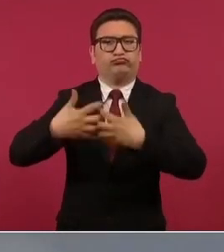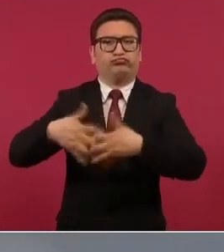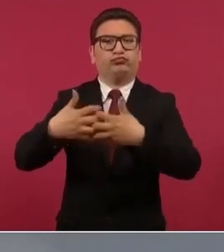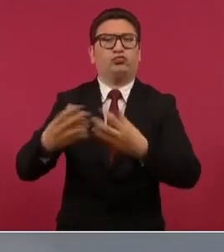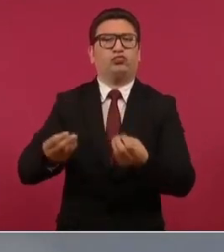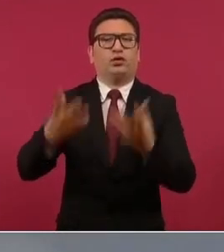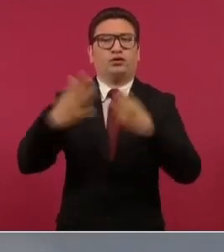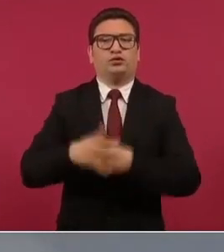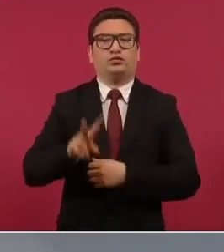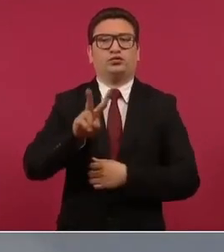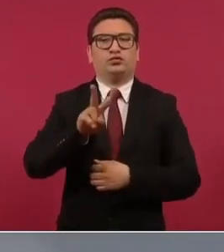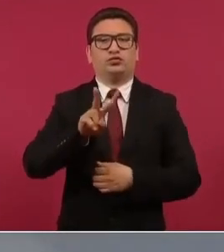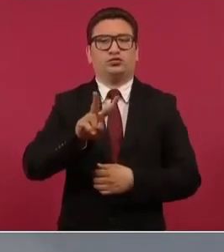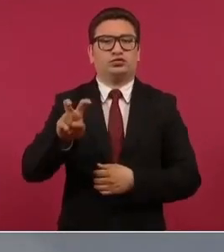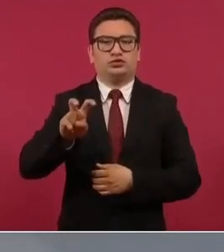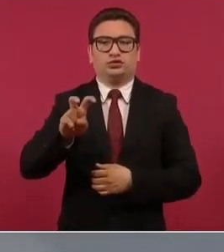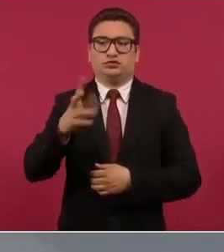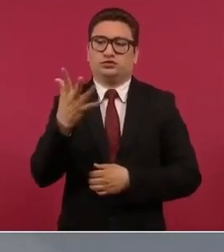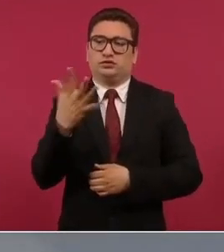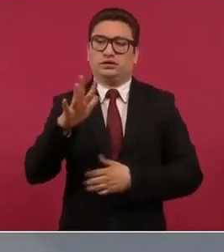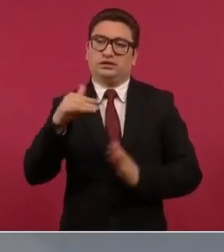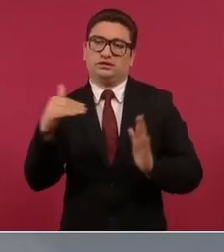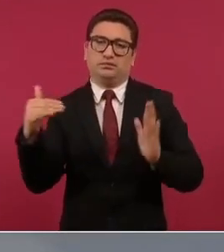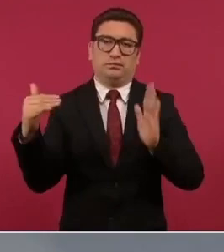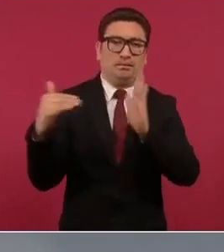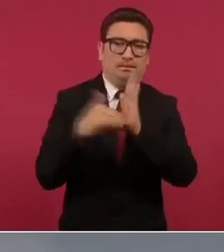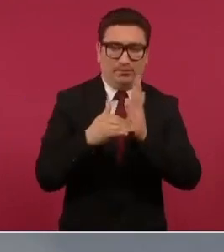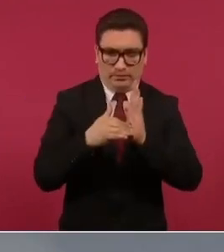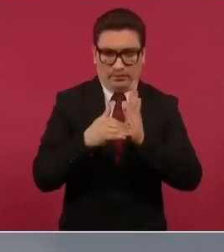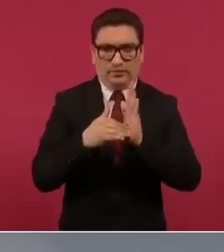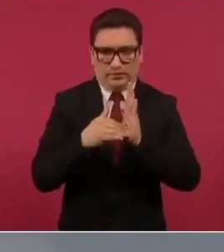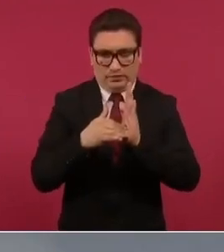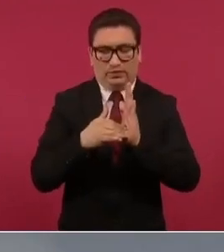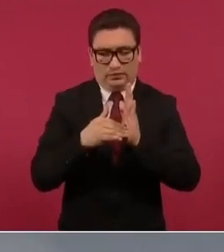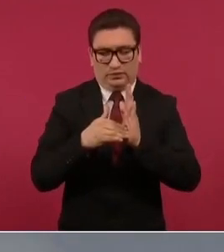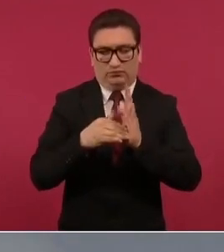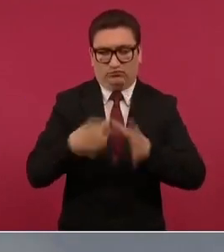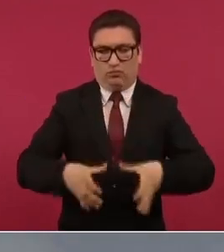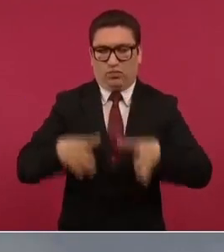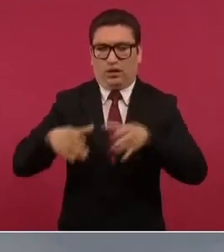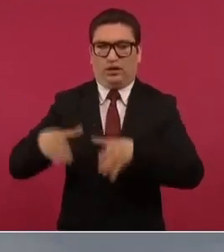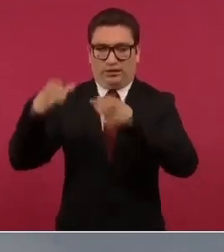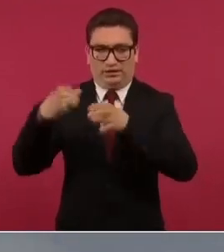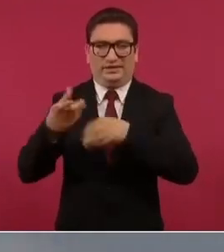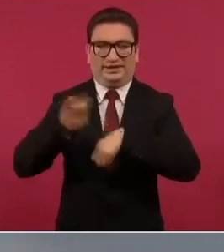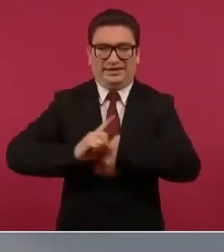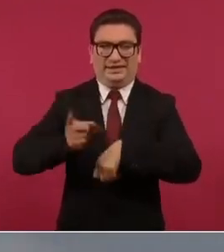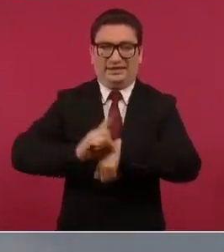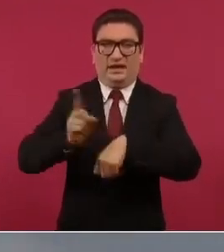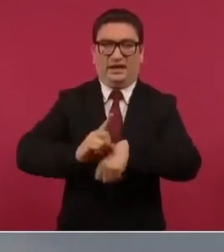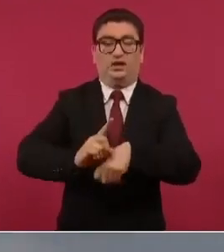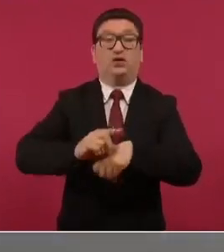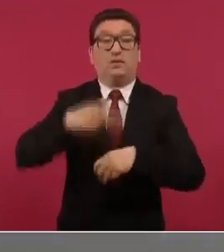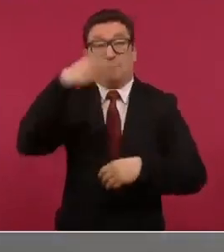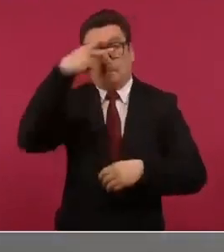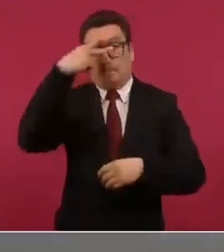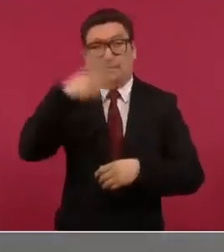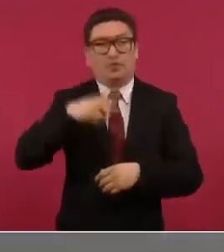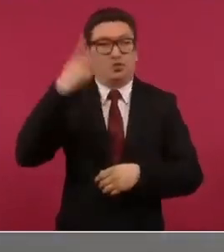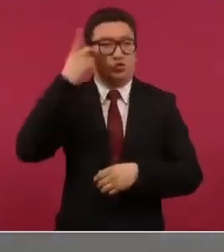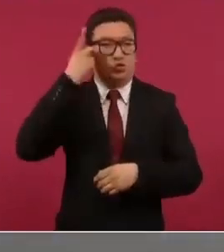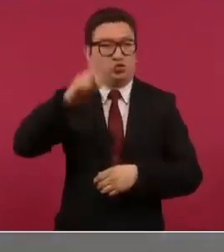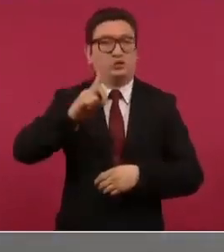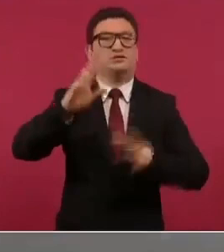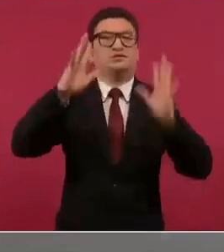210 mil barriles diarios de combustibles ya es de México con